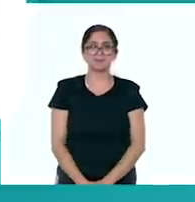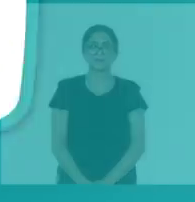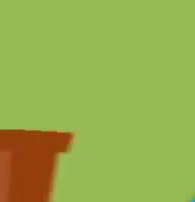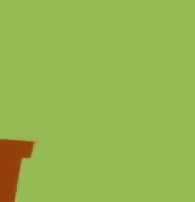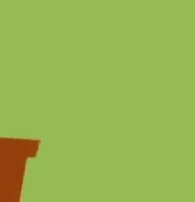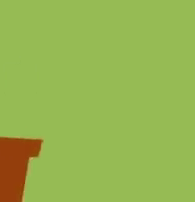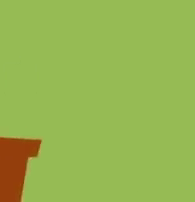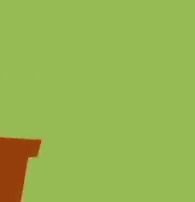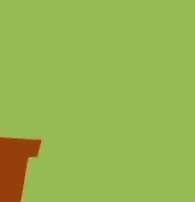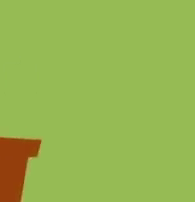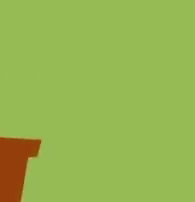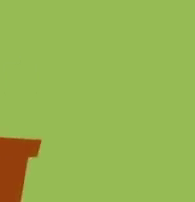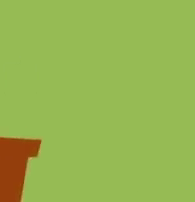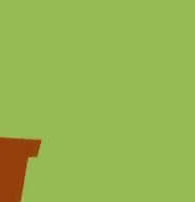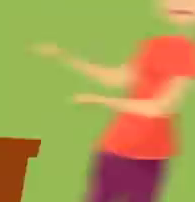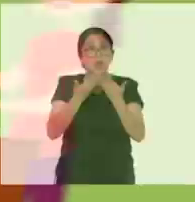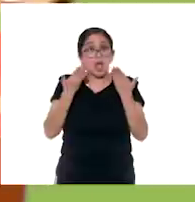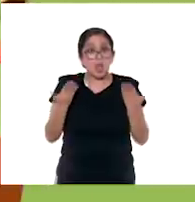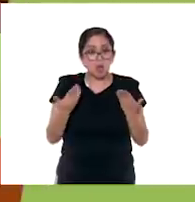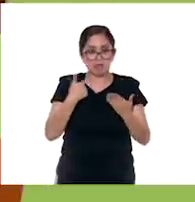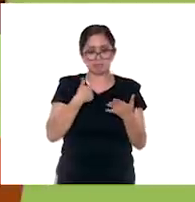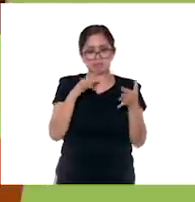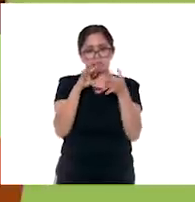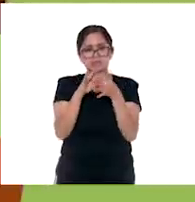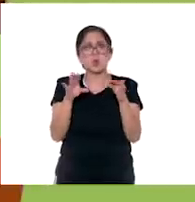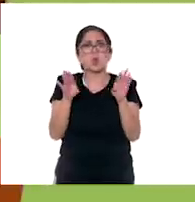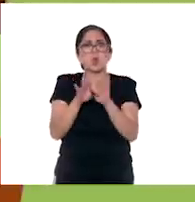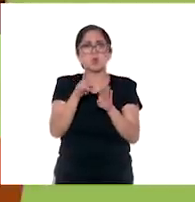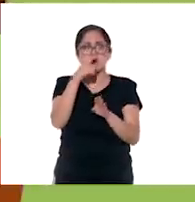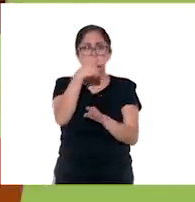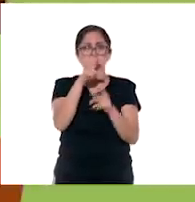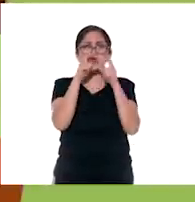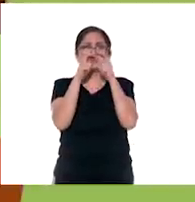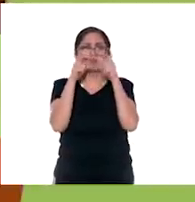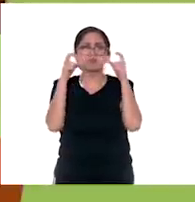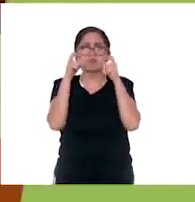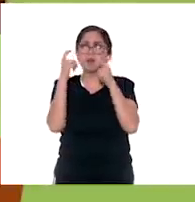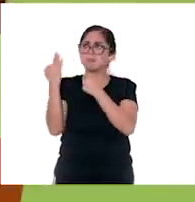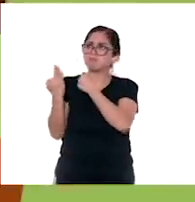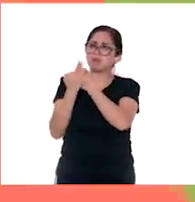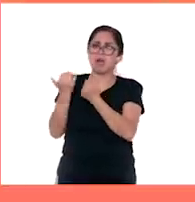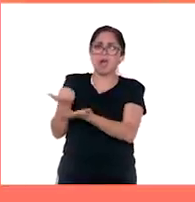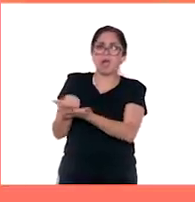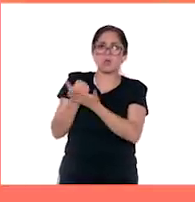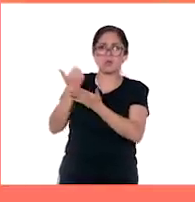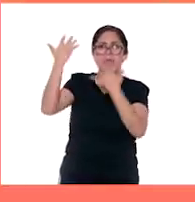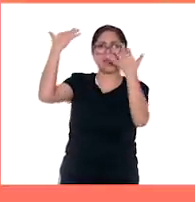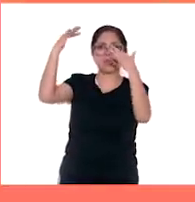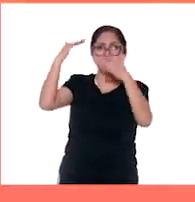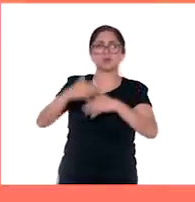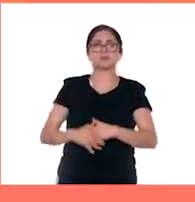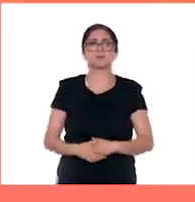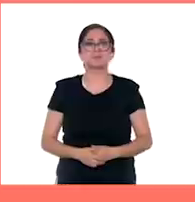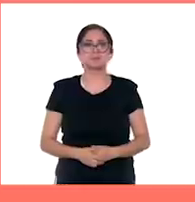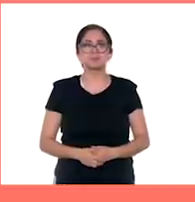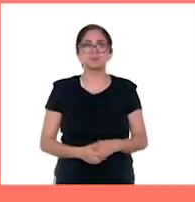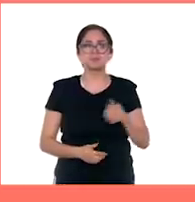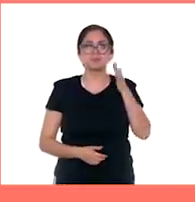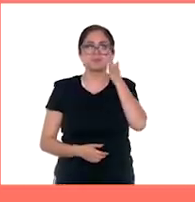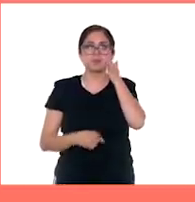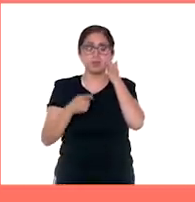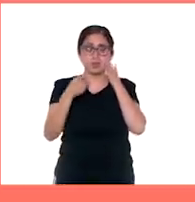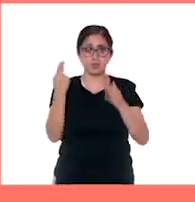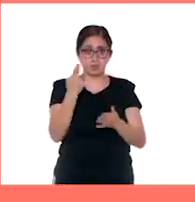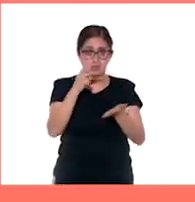Te enseñaremos cómo armar un cubrebocas con la ayuda de un adulto. Necesitarás Un